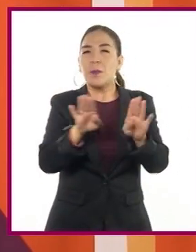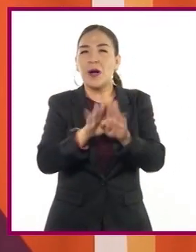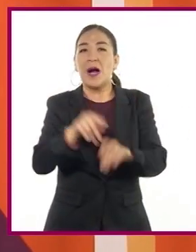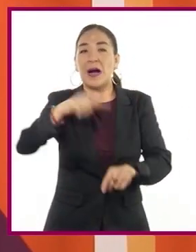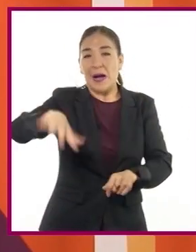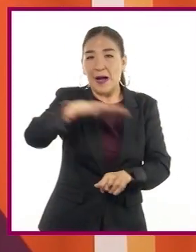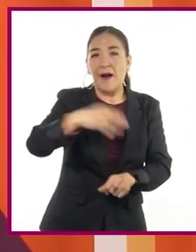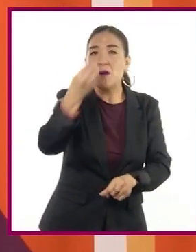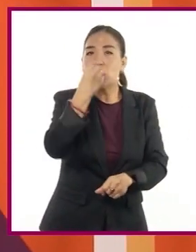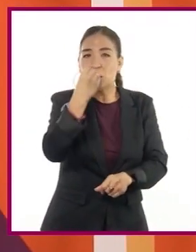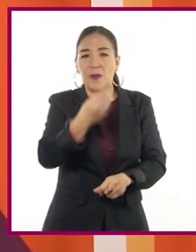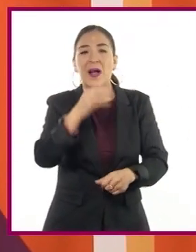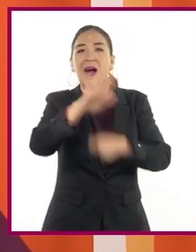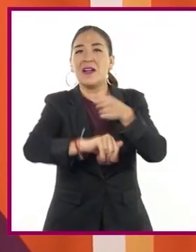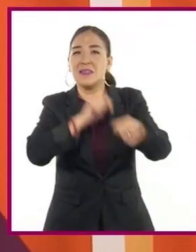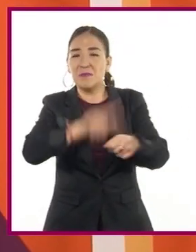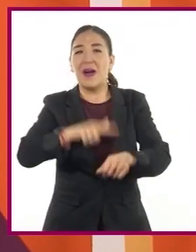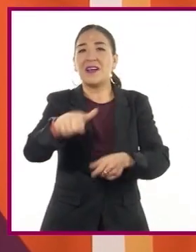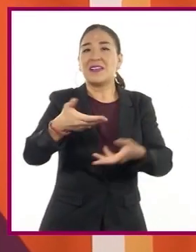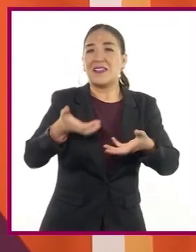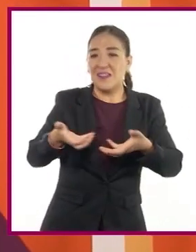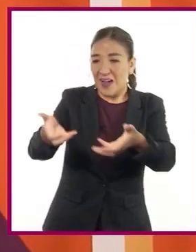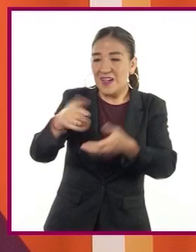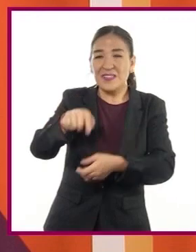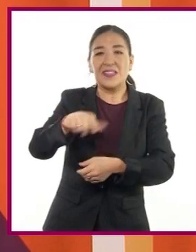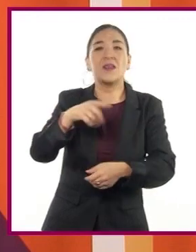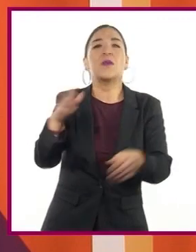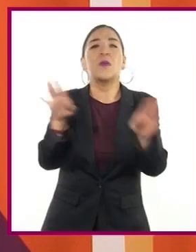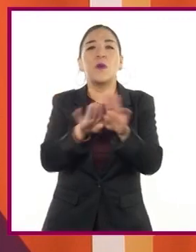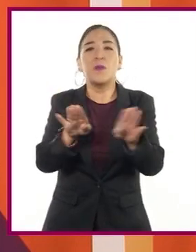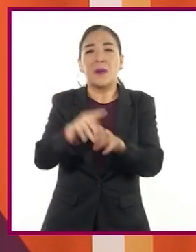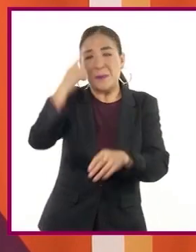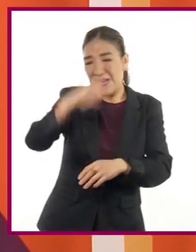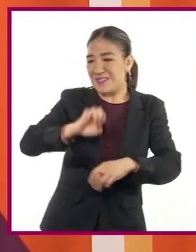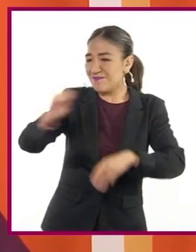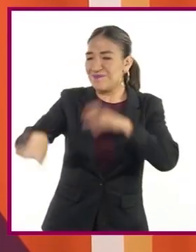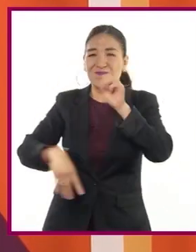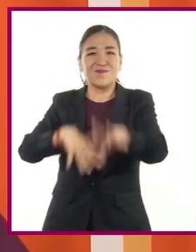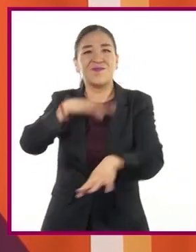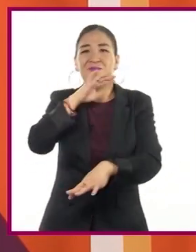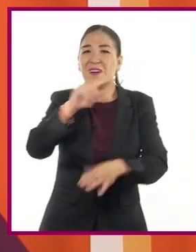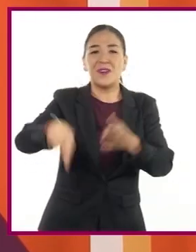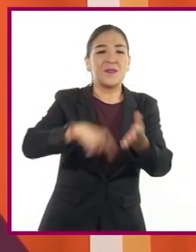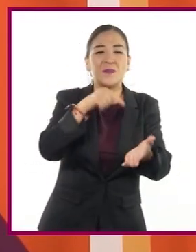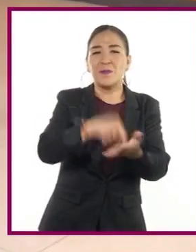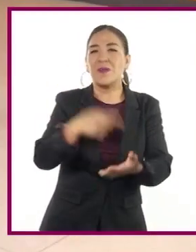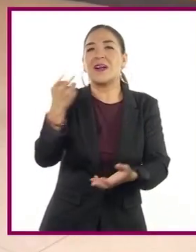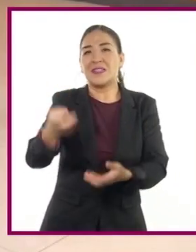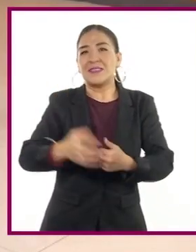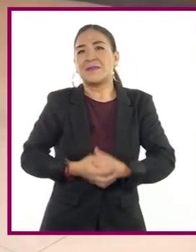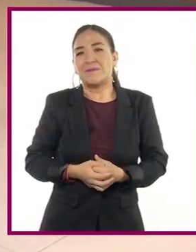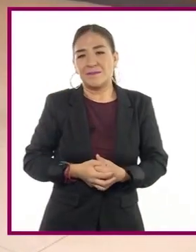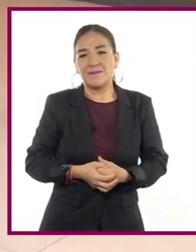los animales domésticos en situación de abandono para que no dispersen la basura en los espacios públicos.